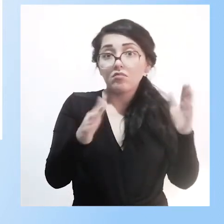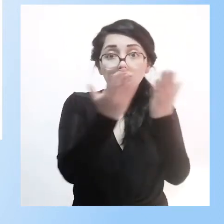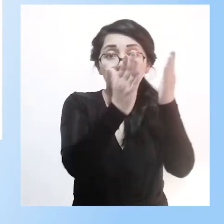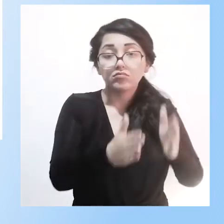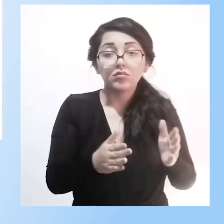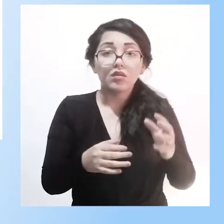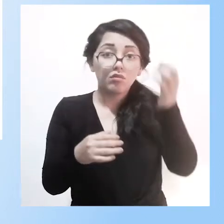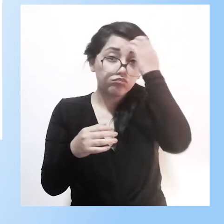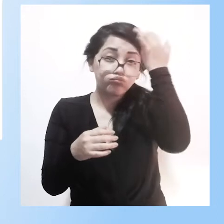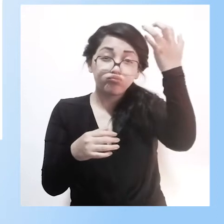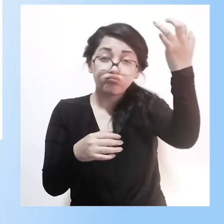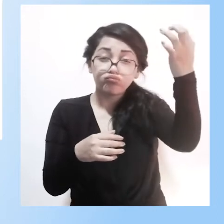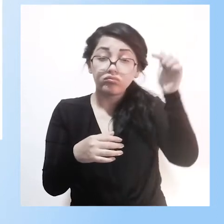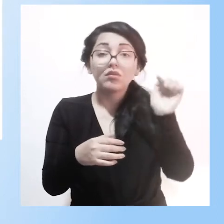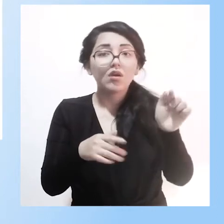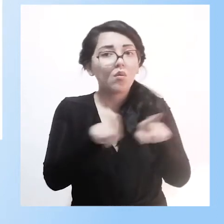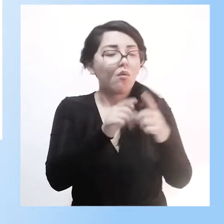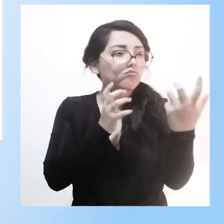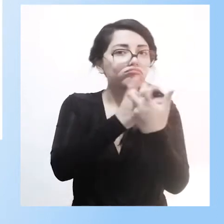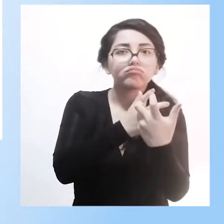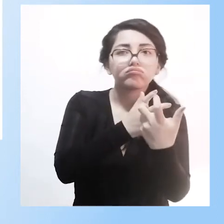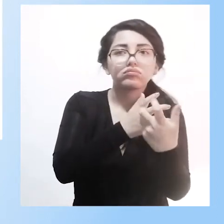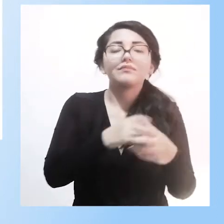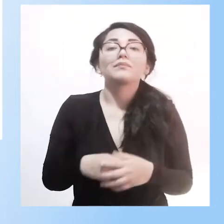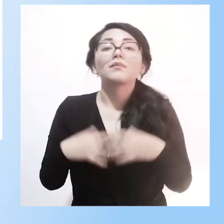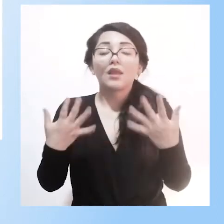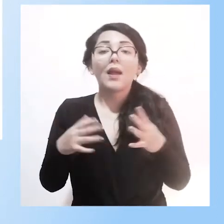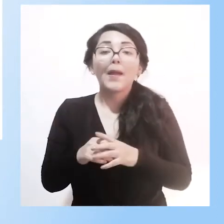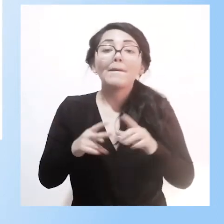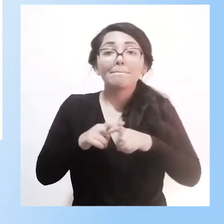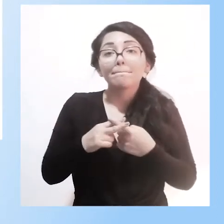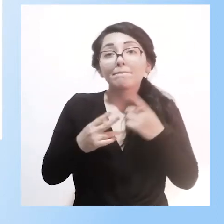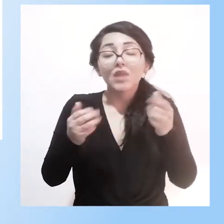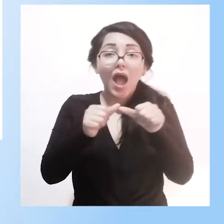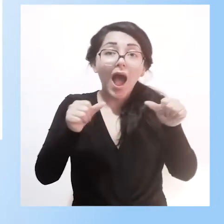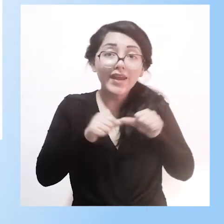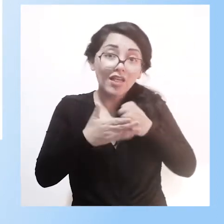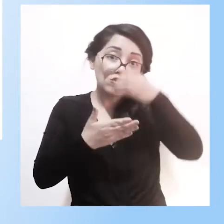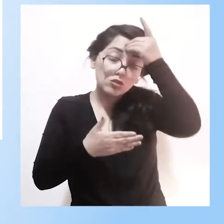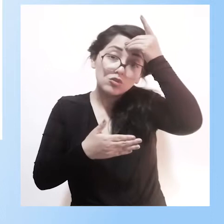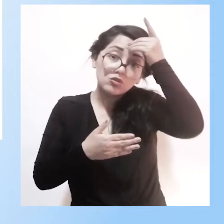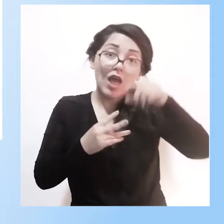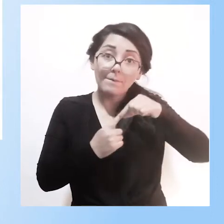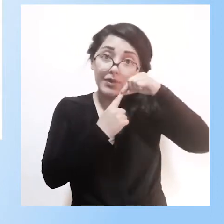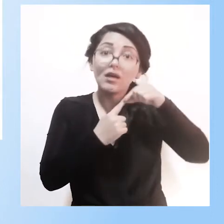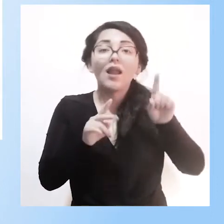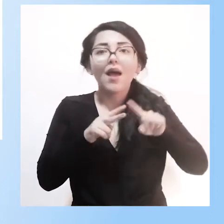Originalmente, nosotros lo hicimos dentro del área de educación especial, considerando situaciones de